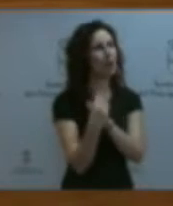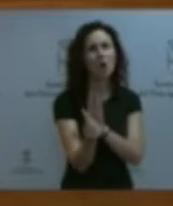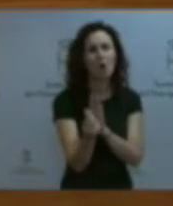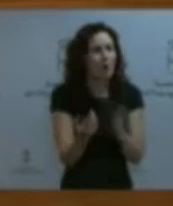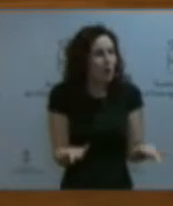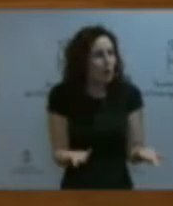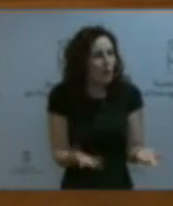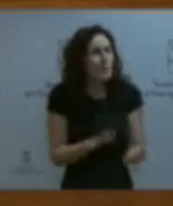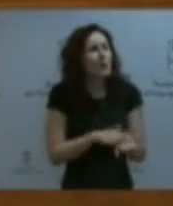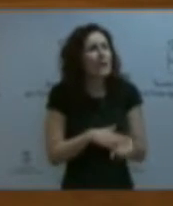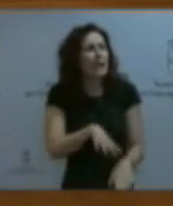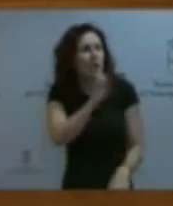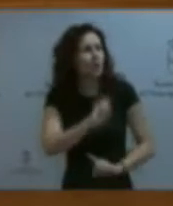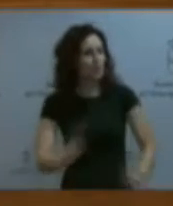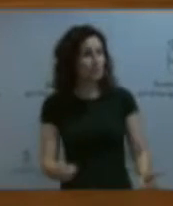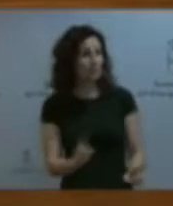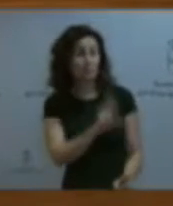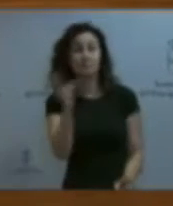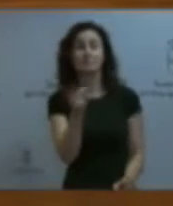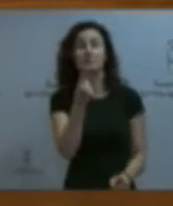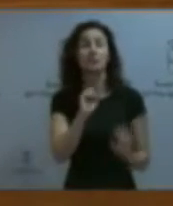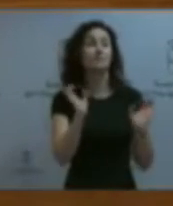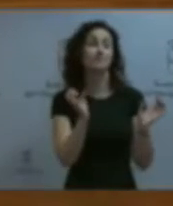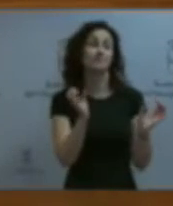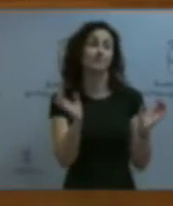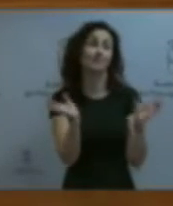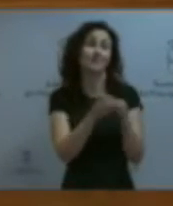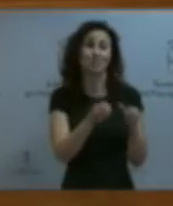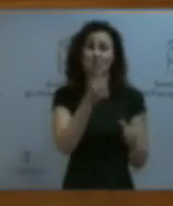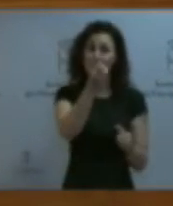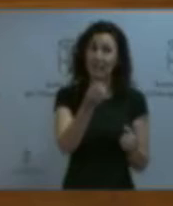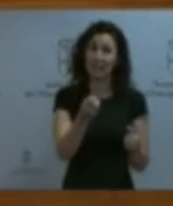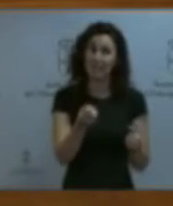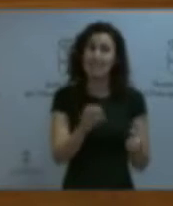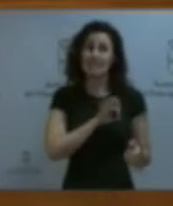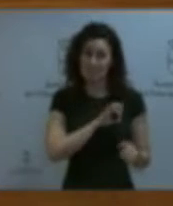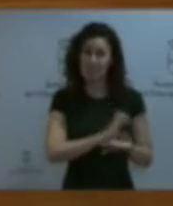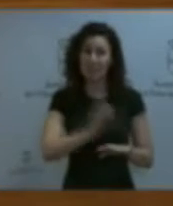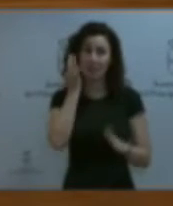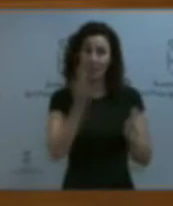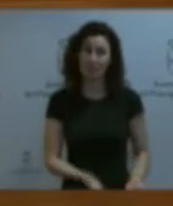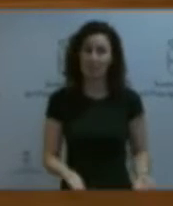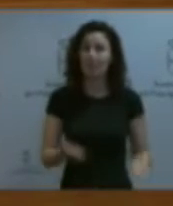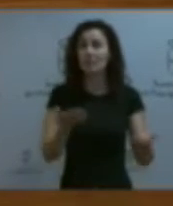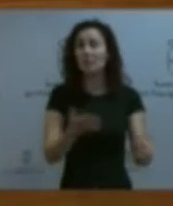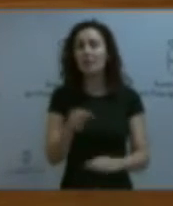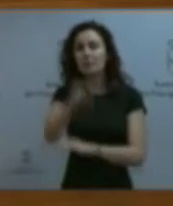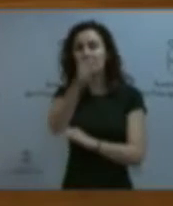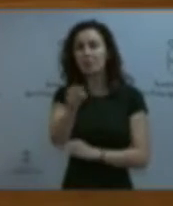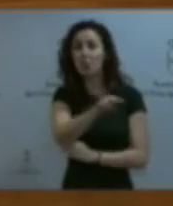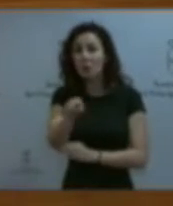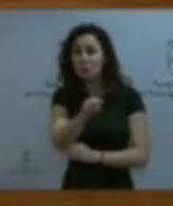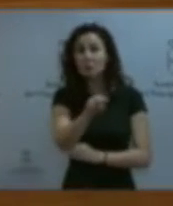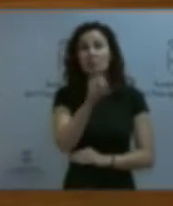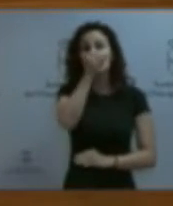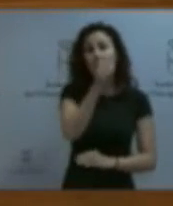Lo decimos con absoluta claridad, señorías del Grupo Parlamentario Socialista, señora consejera. Y les obligaría a ambos, PSOE